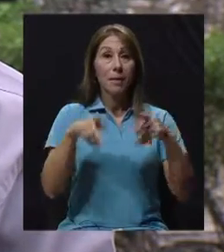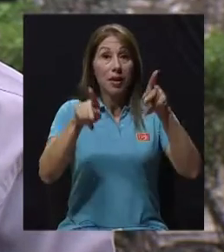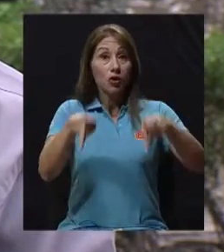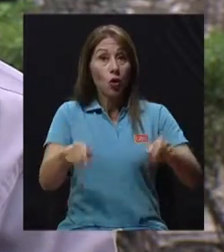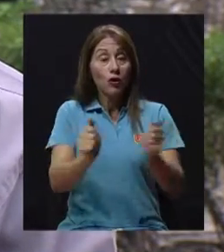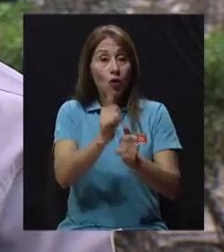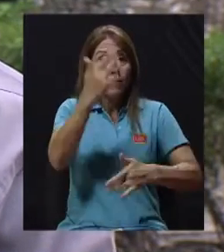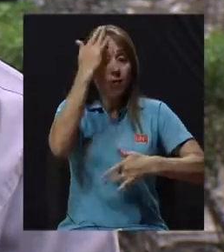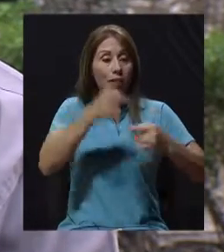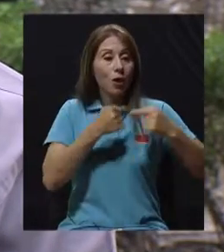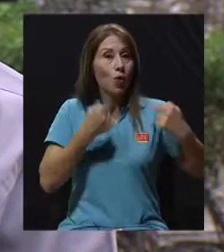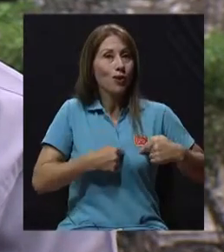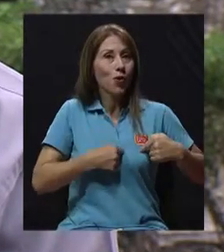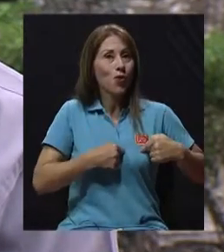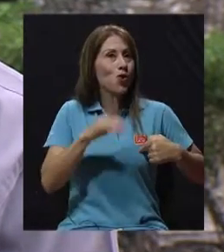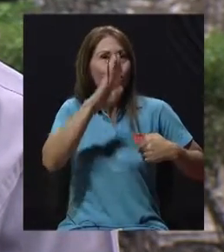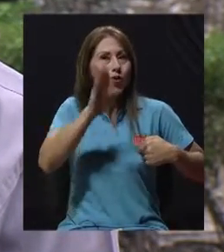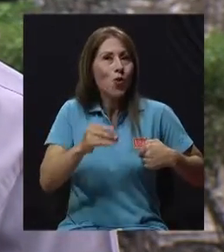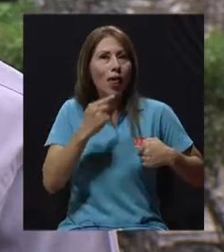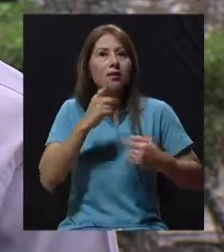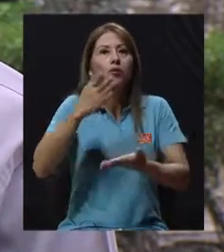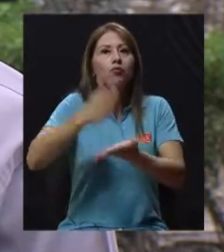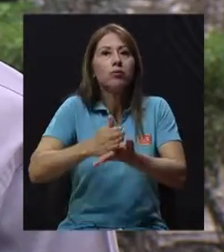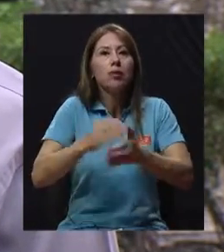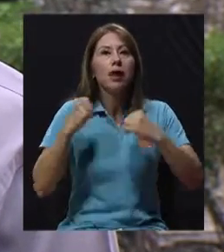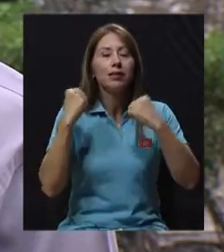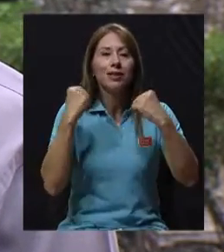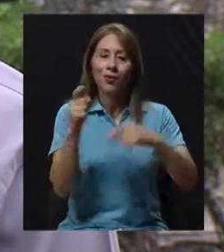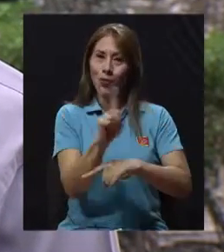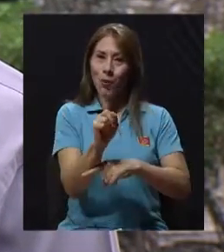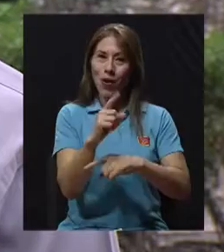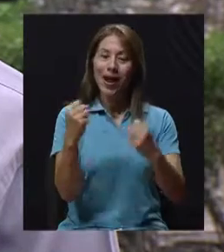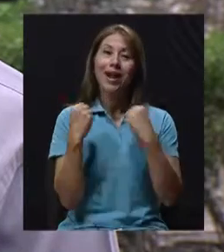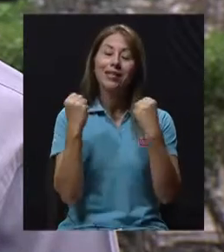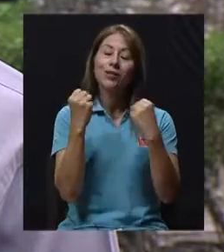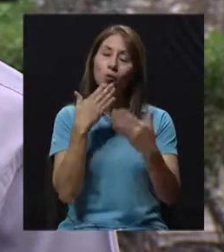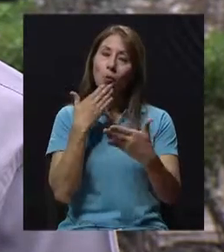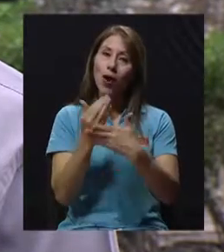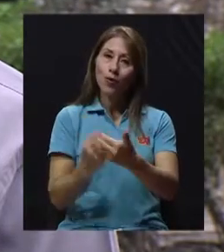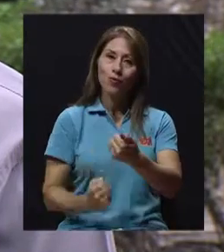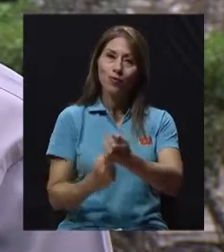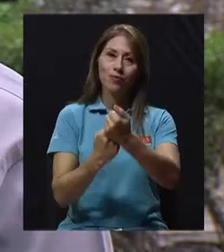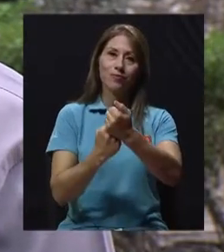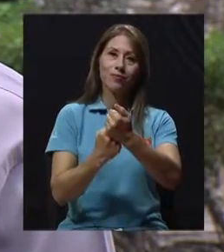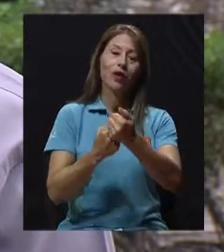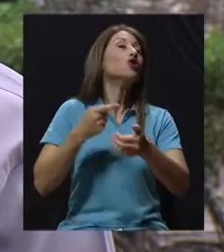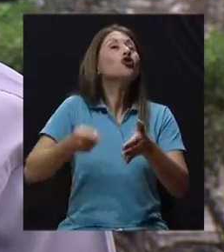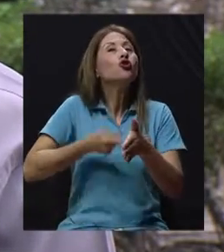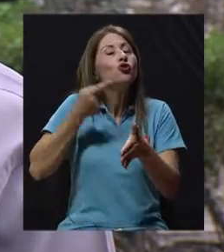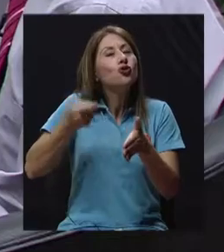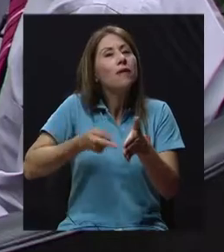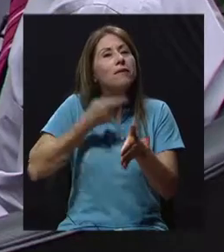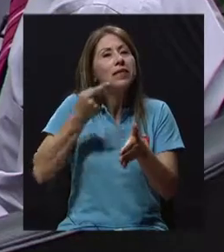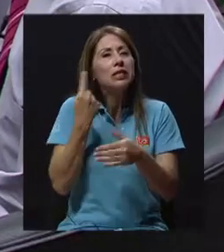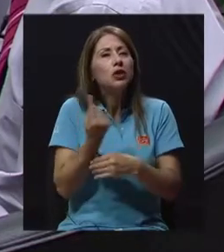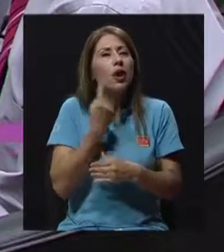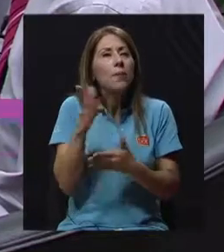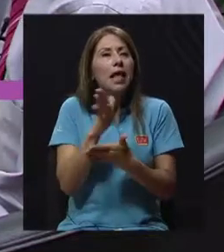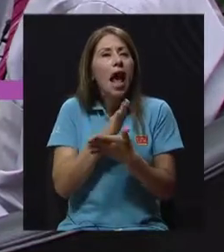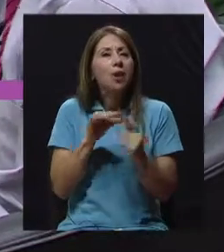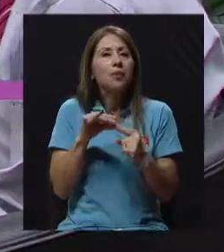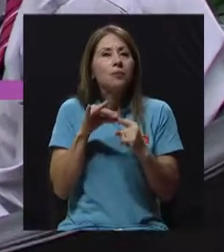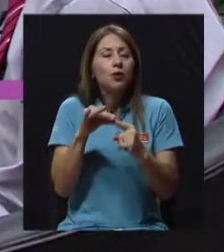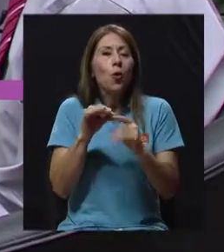les quitamos el ejercicio, más bien el ejercicio siempre va a ser un aliado, solo en casos muy muy especiales se les va a restringir el ejercicio y la gente sana con